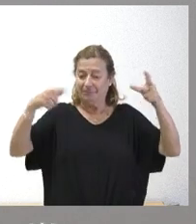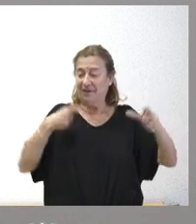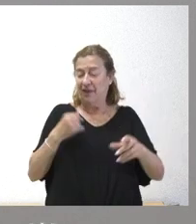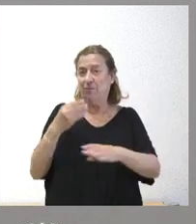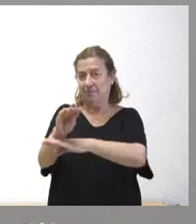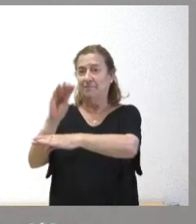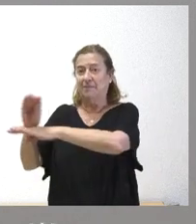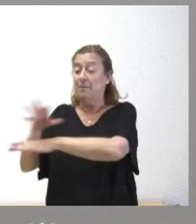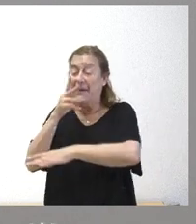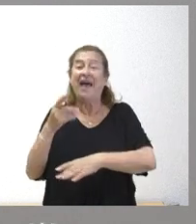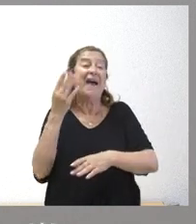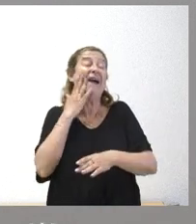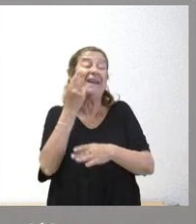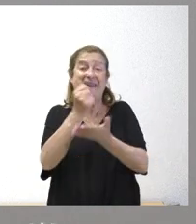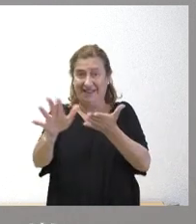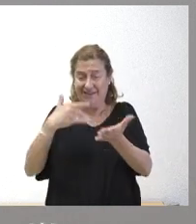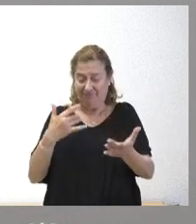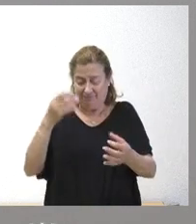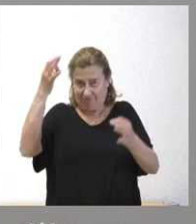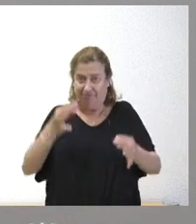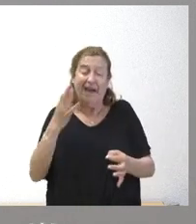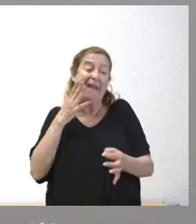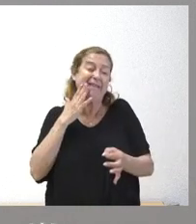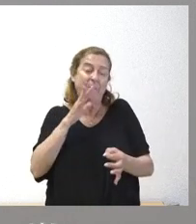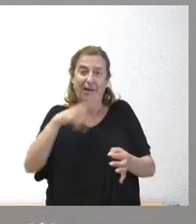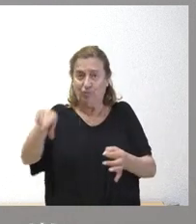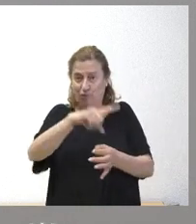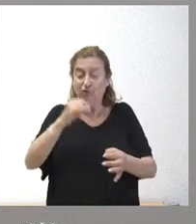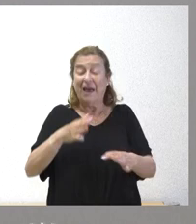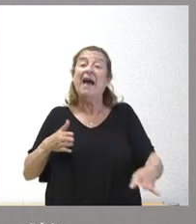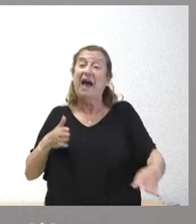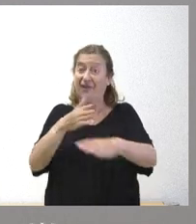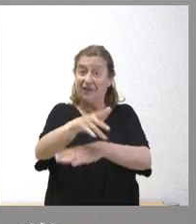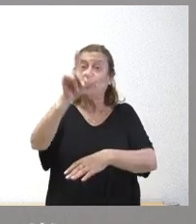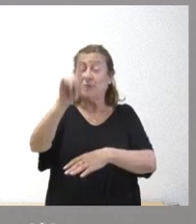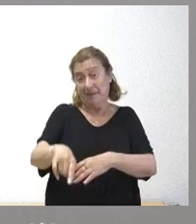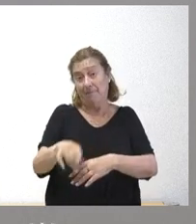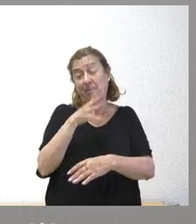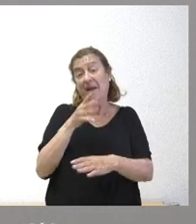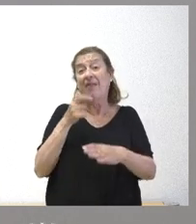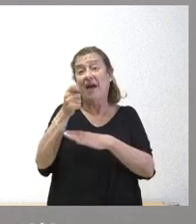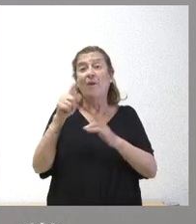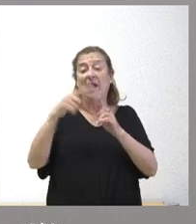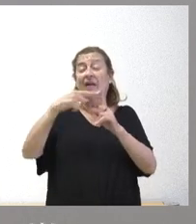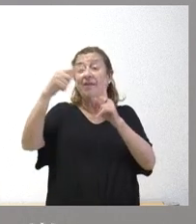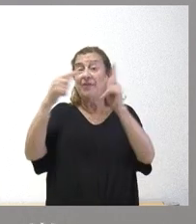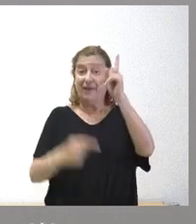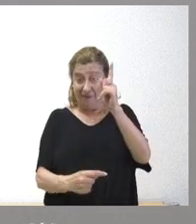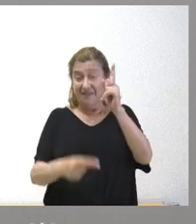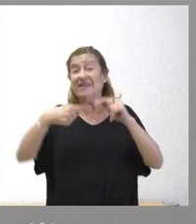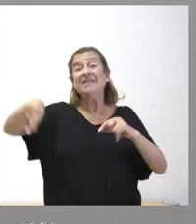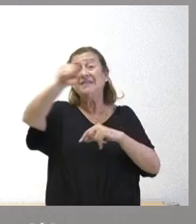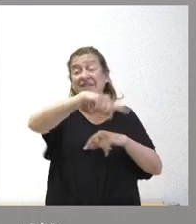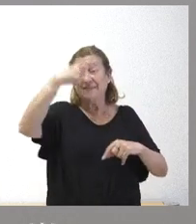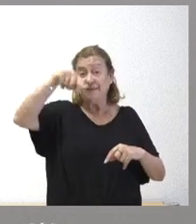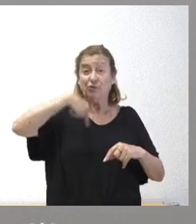garantizar esa gratuidad y ese acceso a garantizar también lo que es el déficit. Saben ustedes que nosotros tenemos